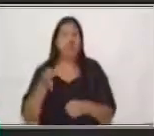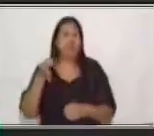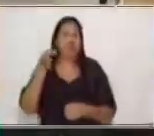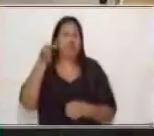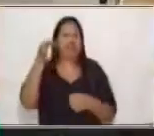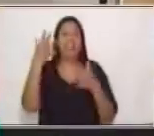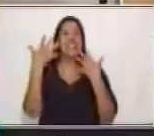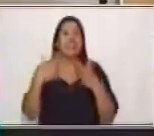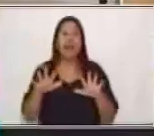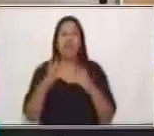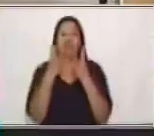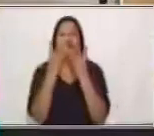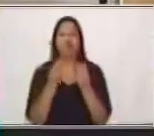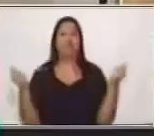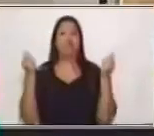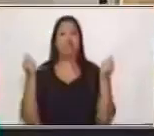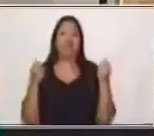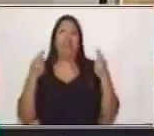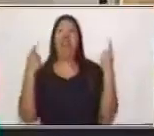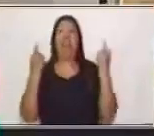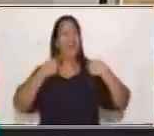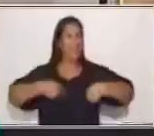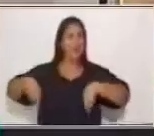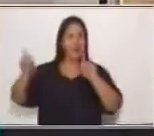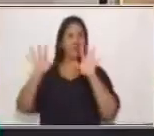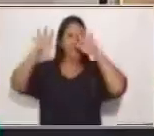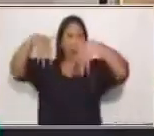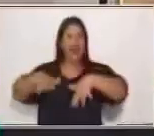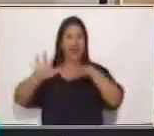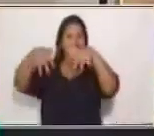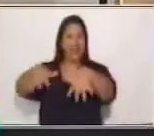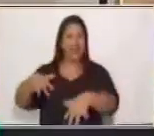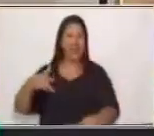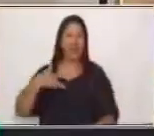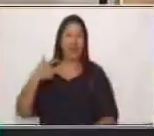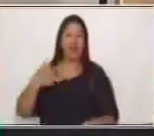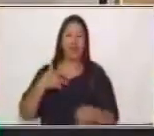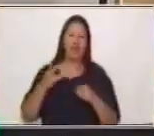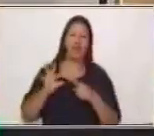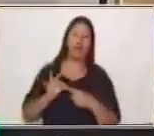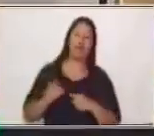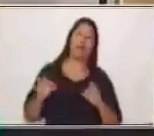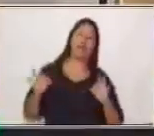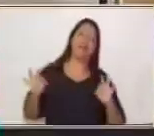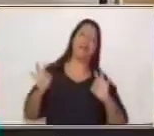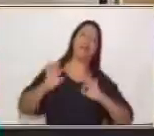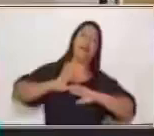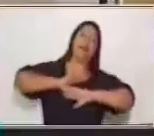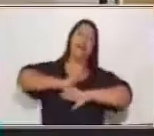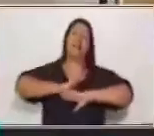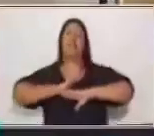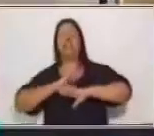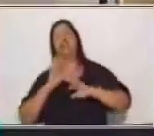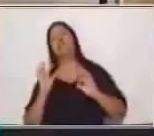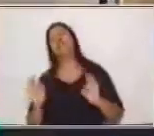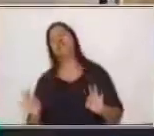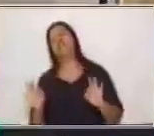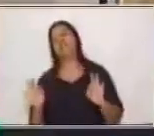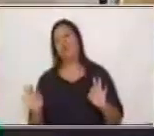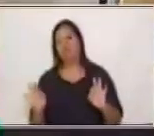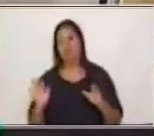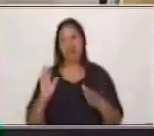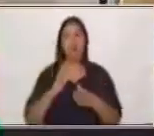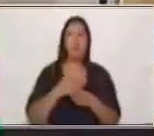playa y la playa al ver el mar, pues nos hace sentir especial, nos hace sentir relajados y compartir y estar